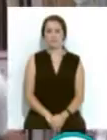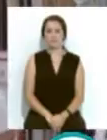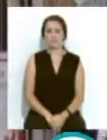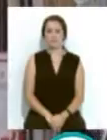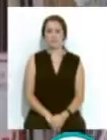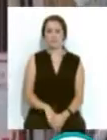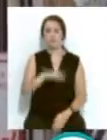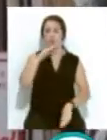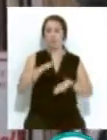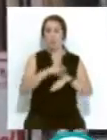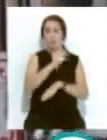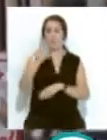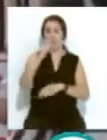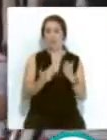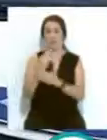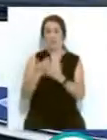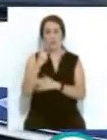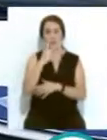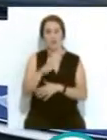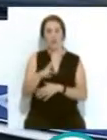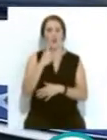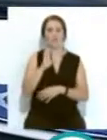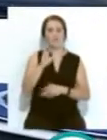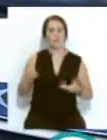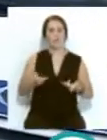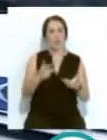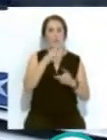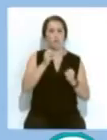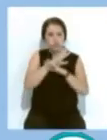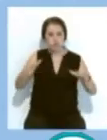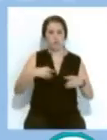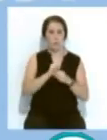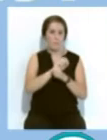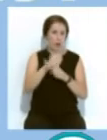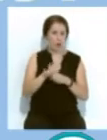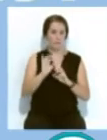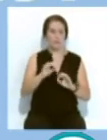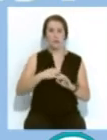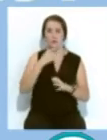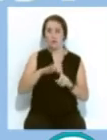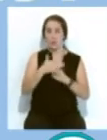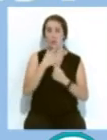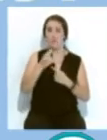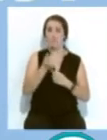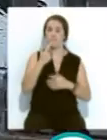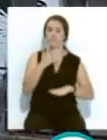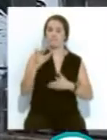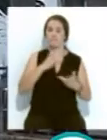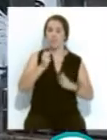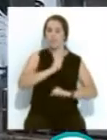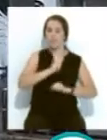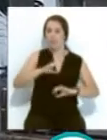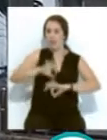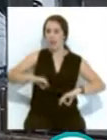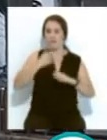Se cumplen ahora 100 días desde la declaración del estado de alarma por la expansión del coronavirus... ...una situación que no sobrevino sin esperarla